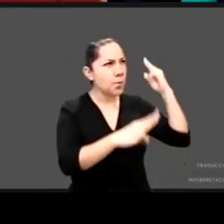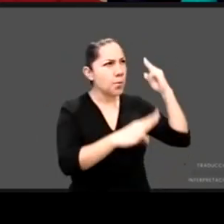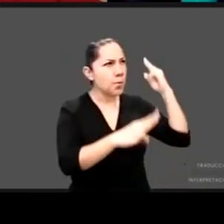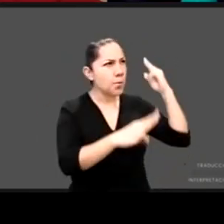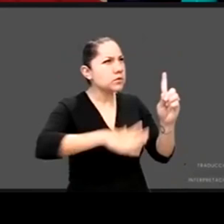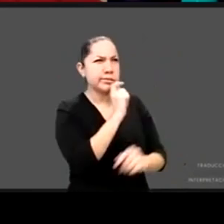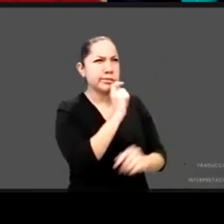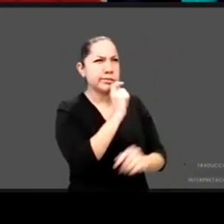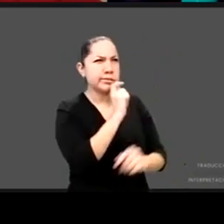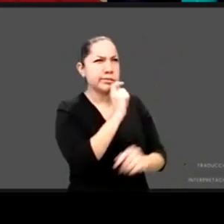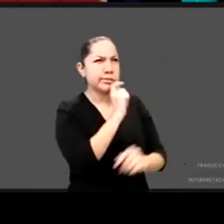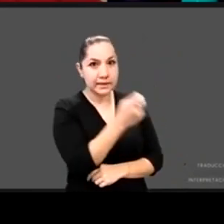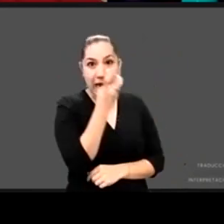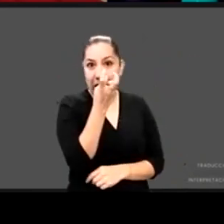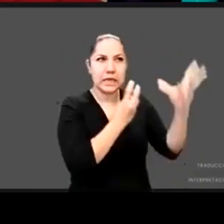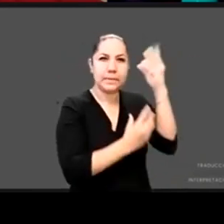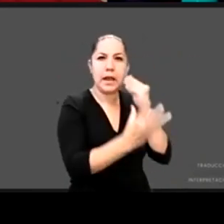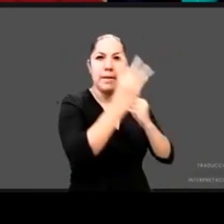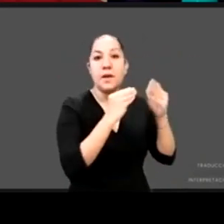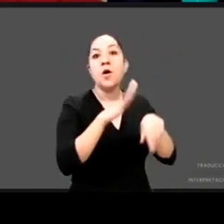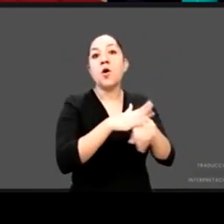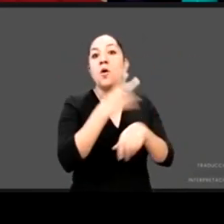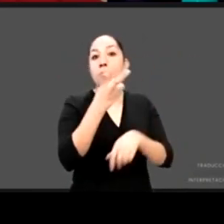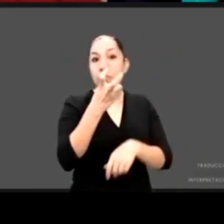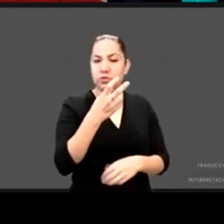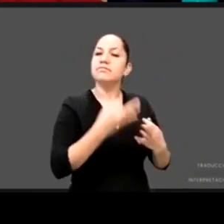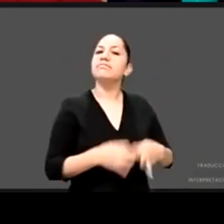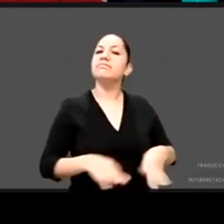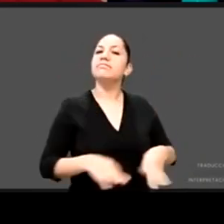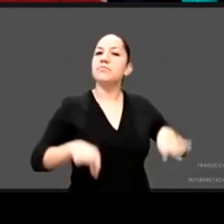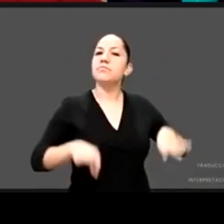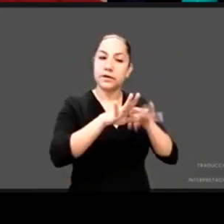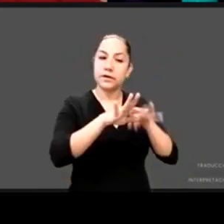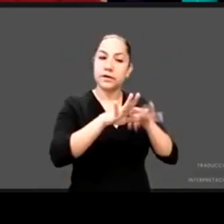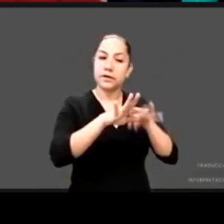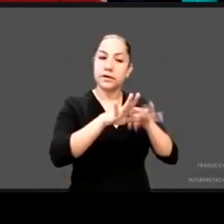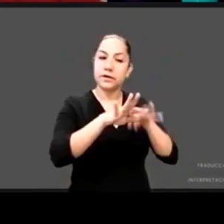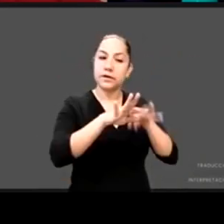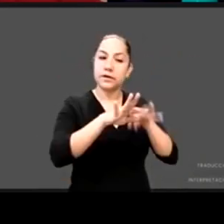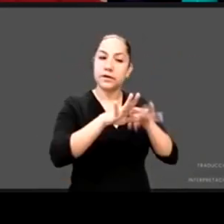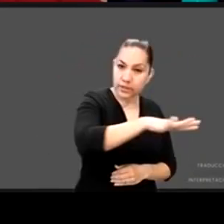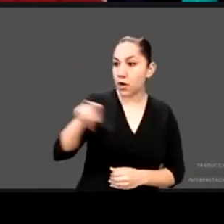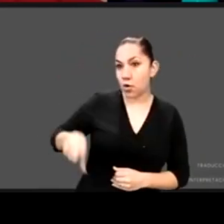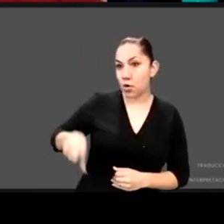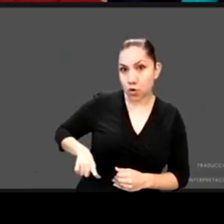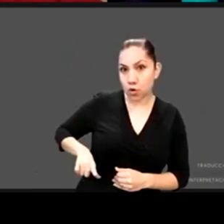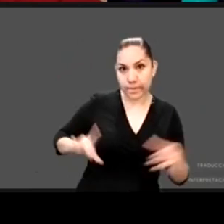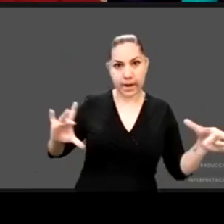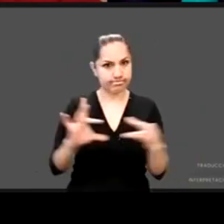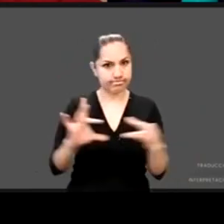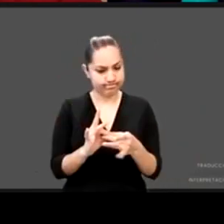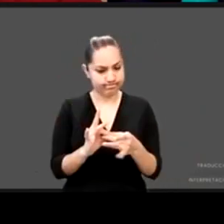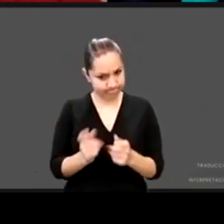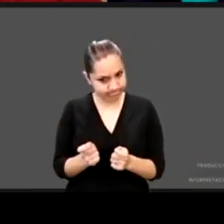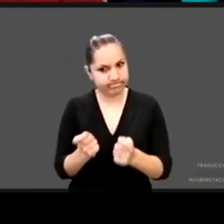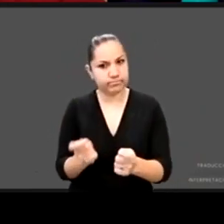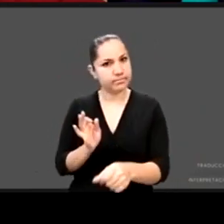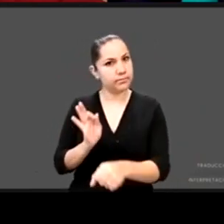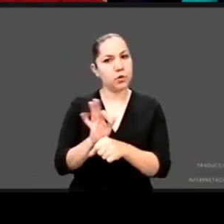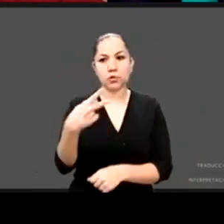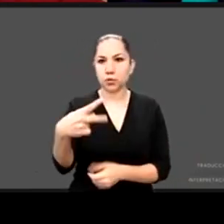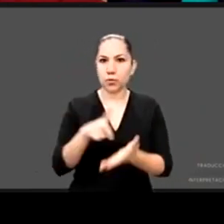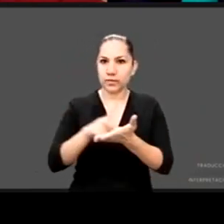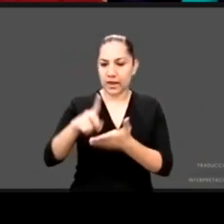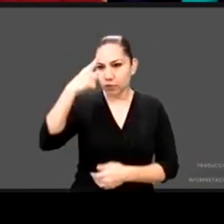les garanticemos todos sus derechos y les demostremos que este es un mundo donde vale la pena vivir. Los